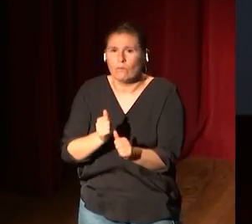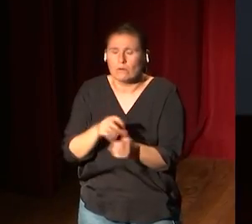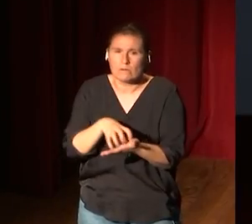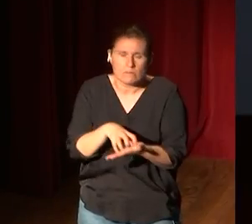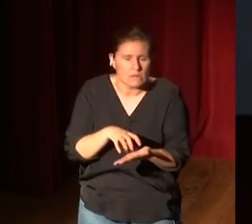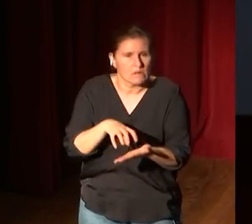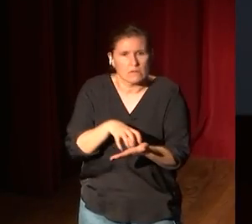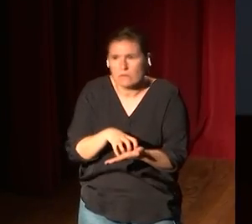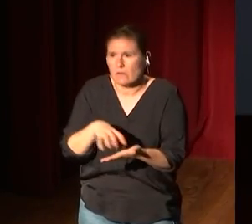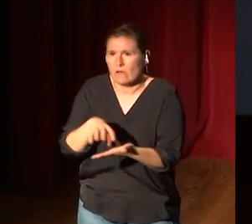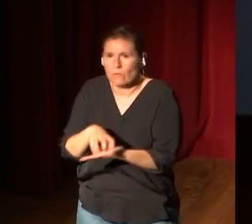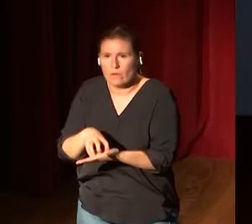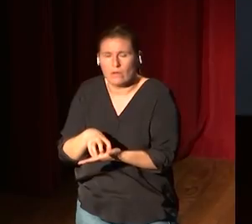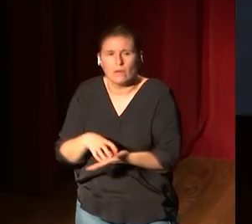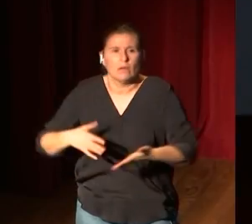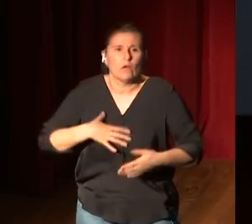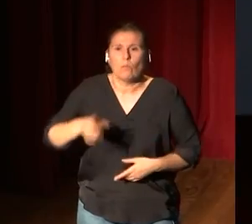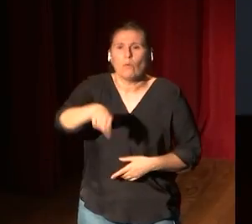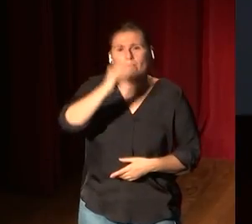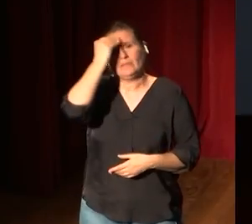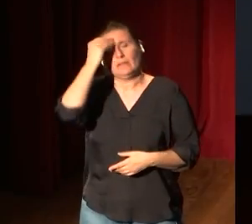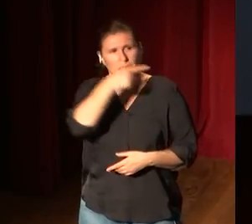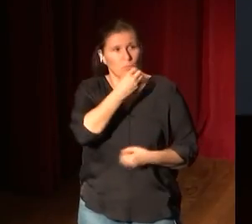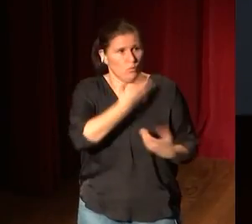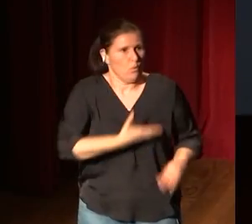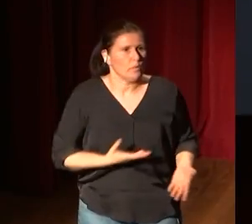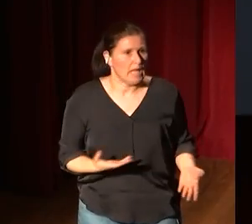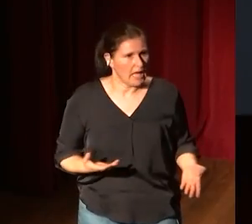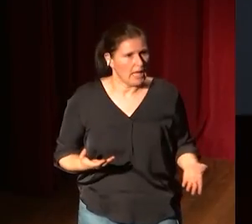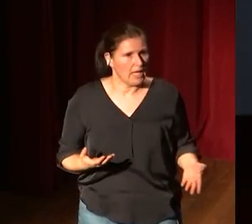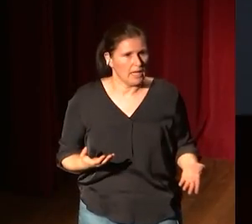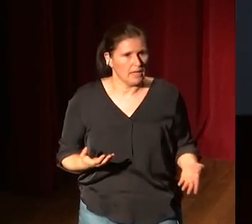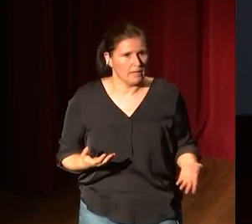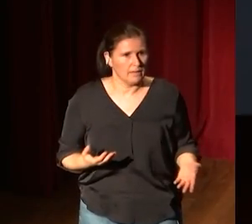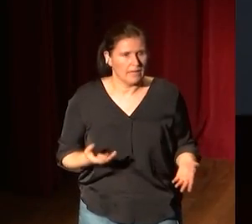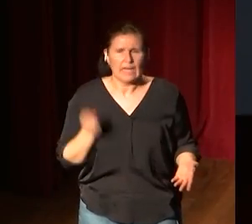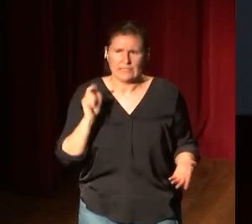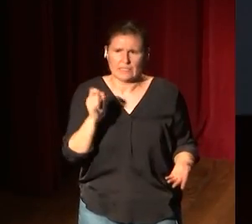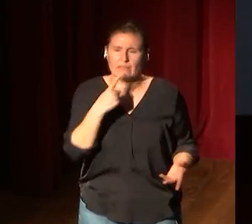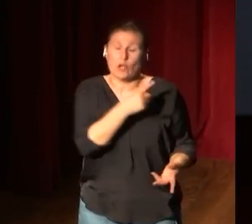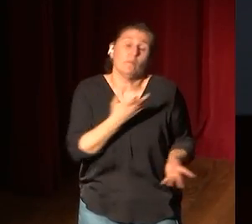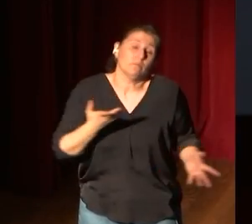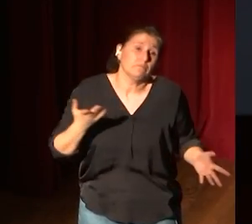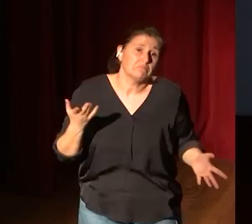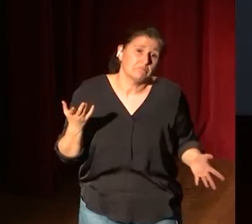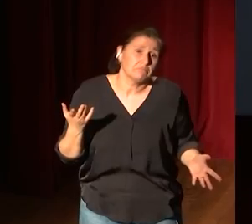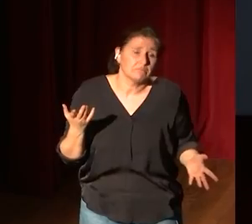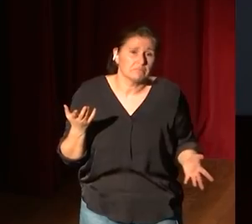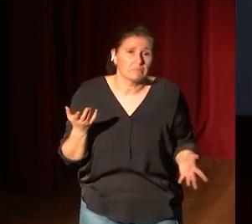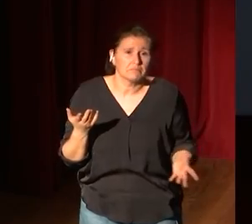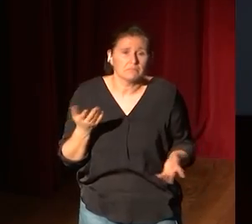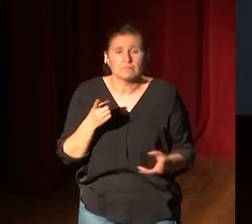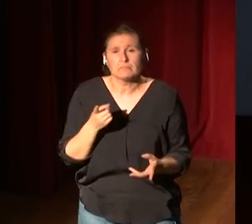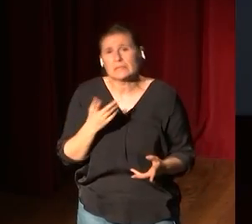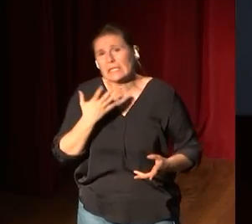y me dirán, no, bueno, es que, porque esto está muy bien también, esto es un argumento recurrente, no, es que si